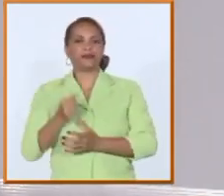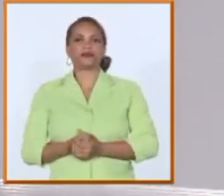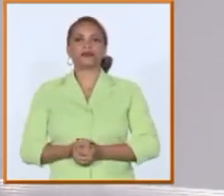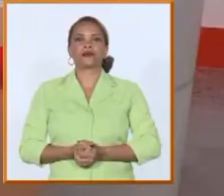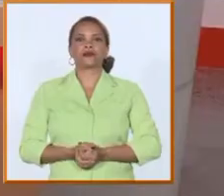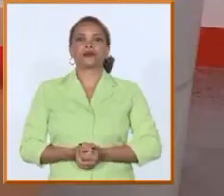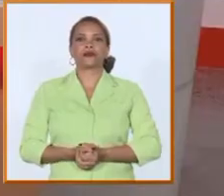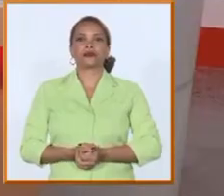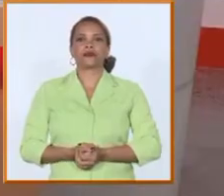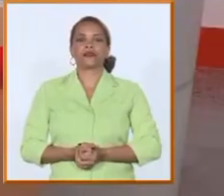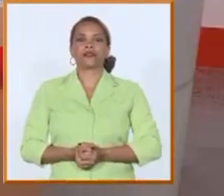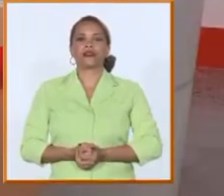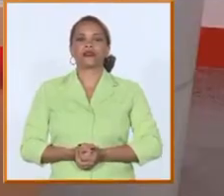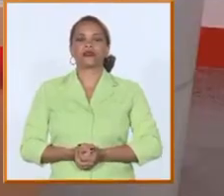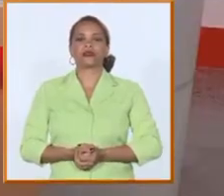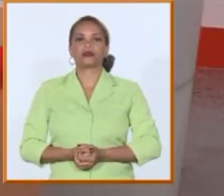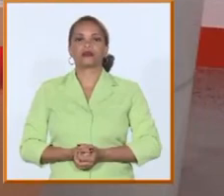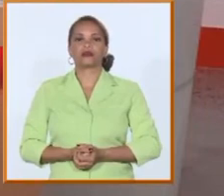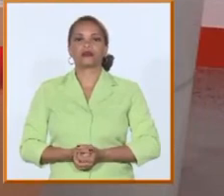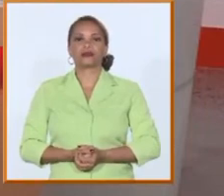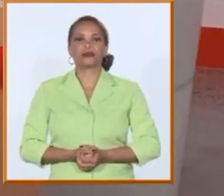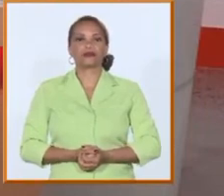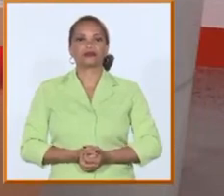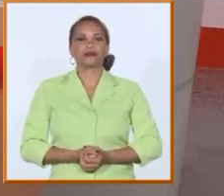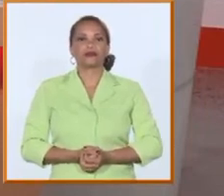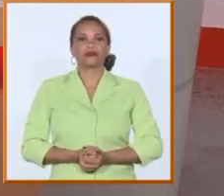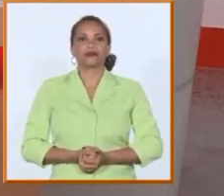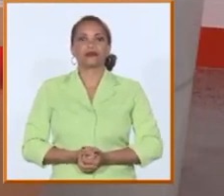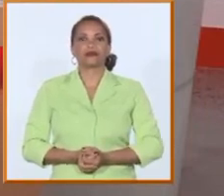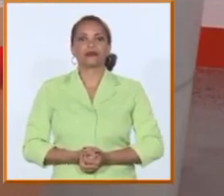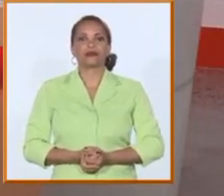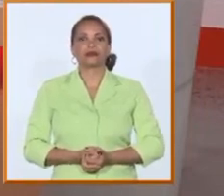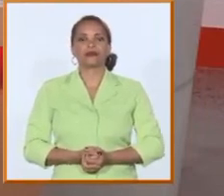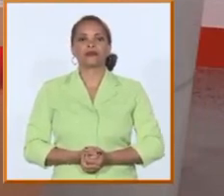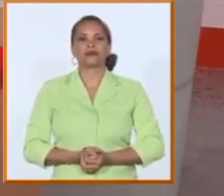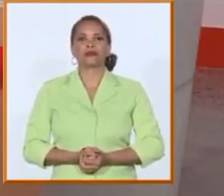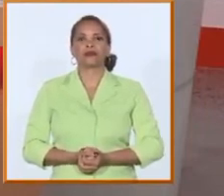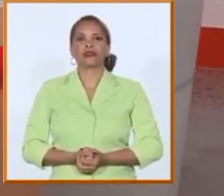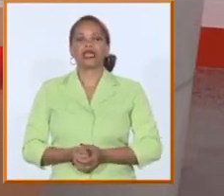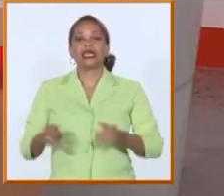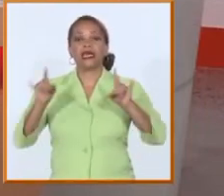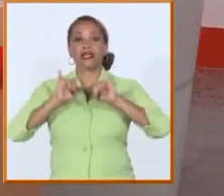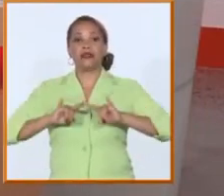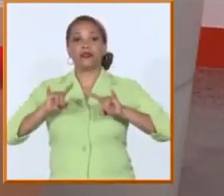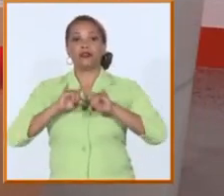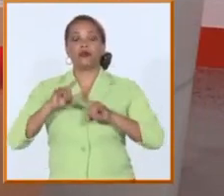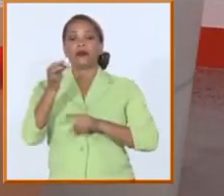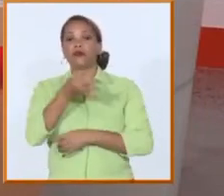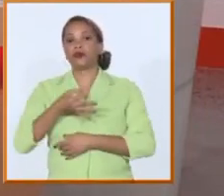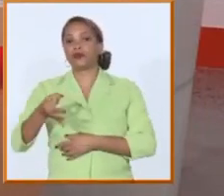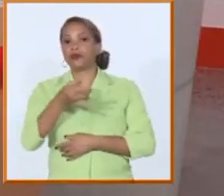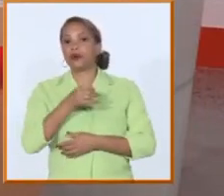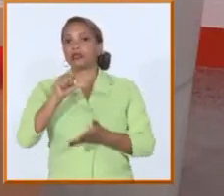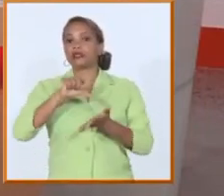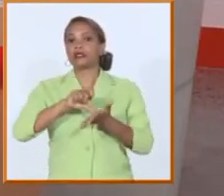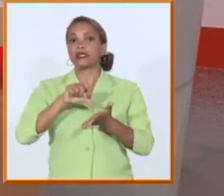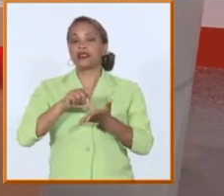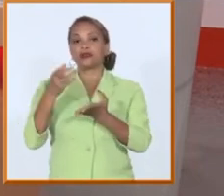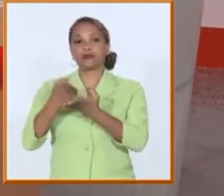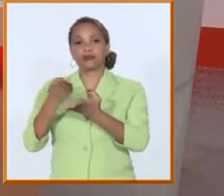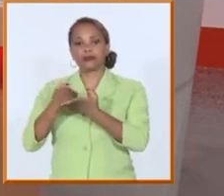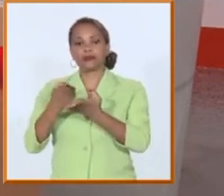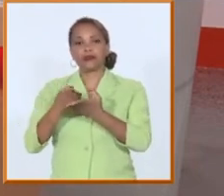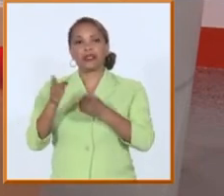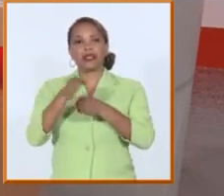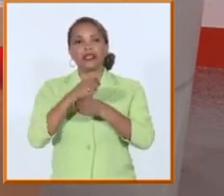insisto en esto los centros universitarios municipales los centros de estudio que tenemos de desarrollo local en prácticamente todas las